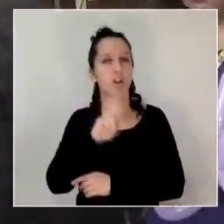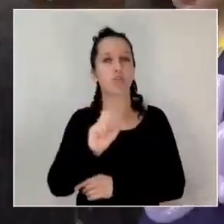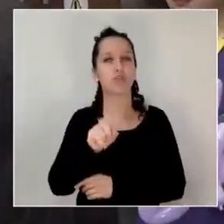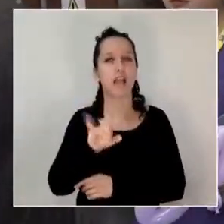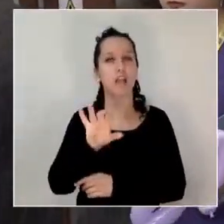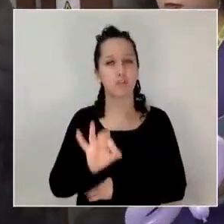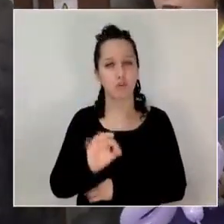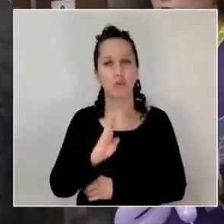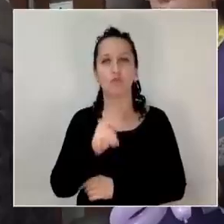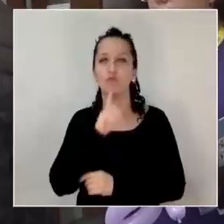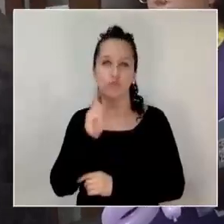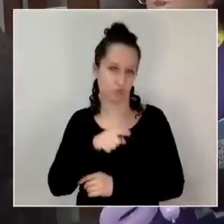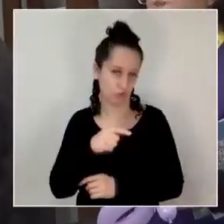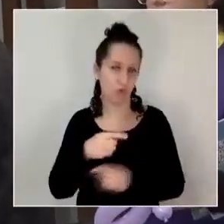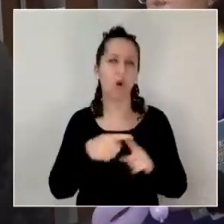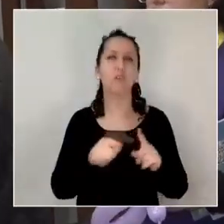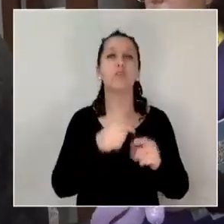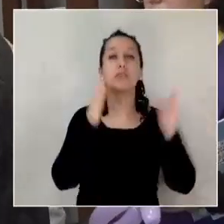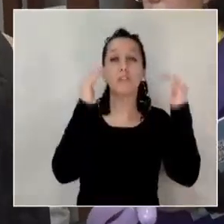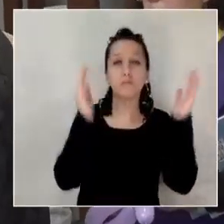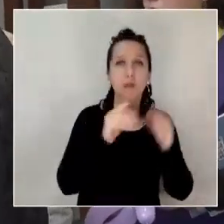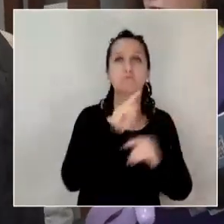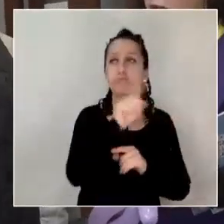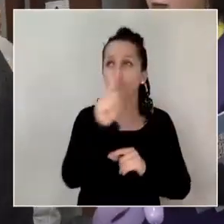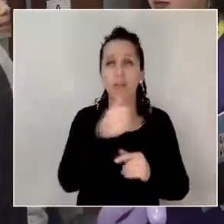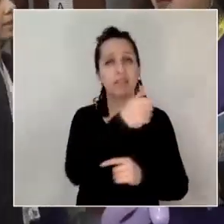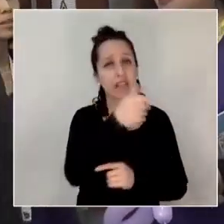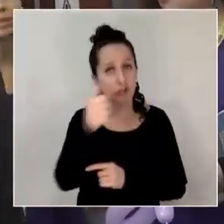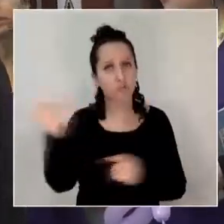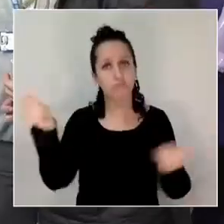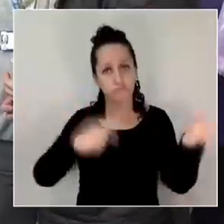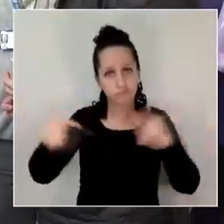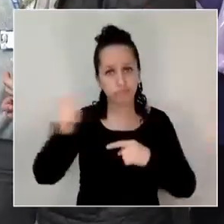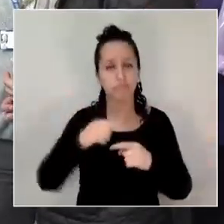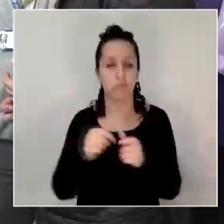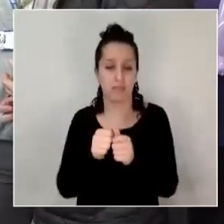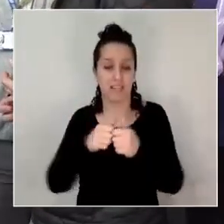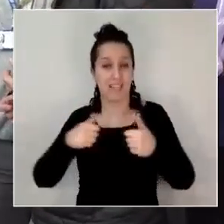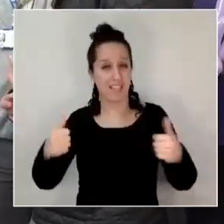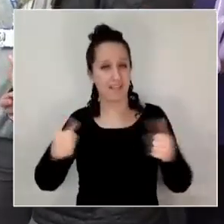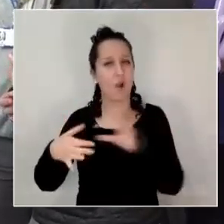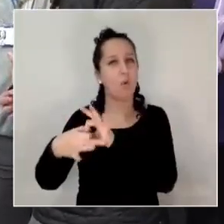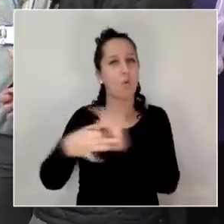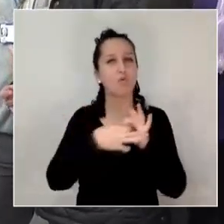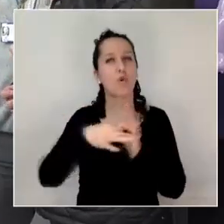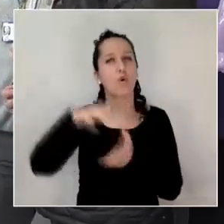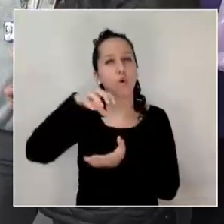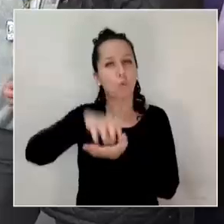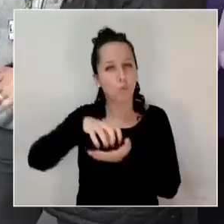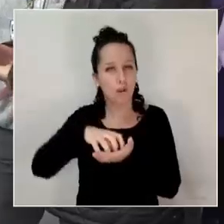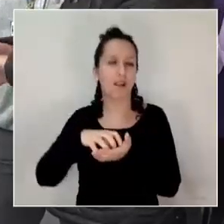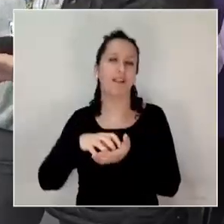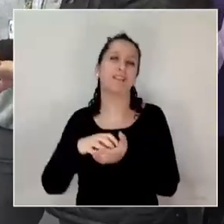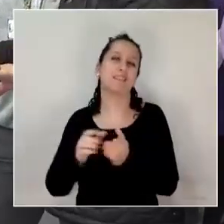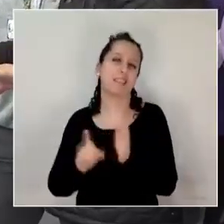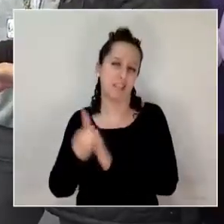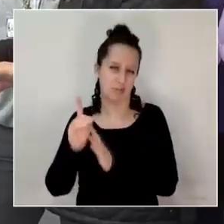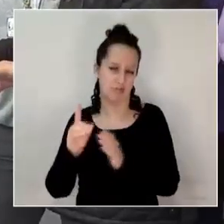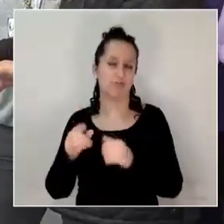Lira, directores de CESFAM Municipales y la directiva de la Unión Comunal de Consejos de Desarrollo.